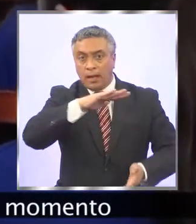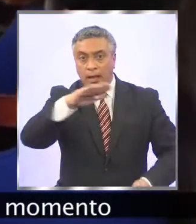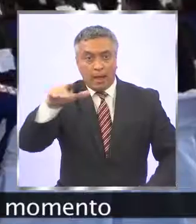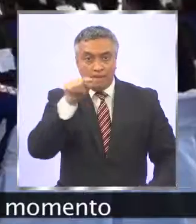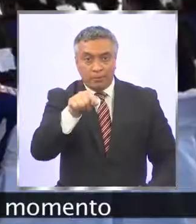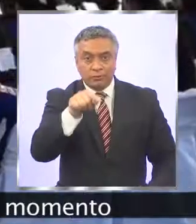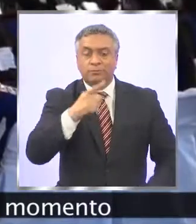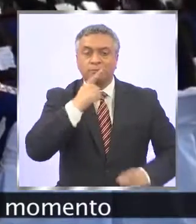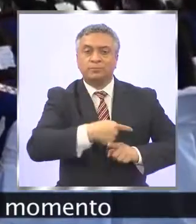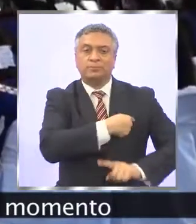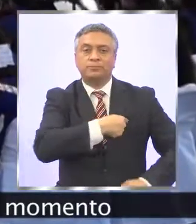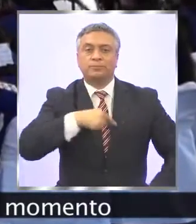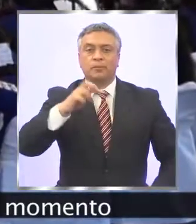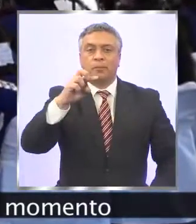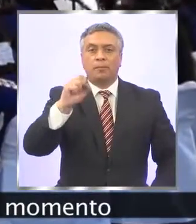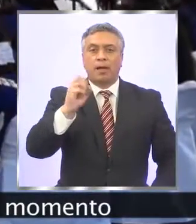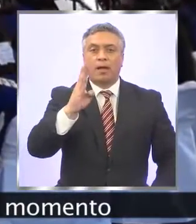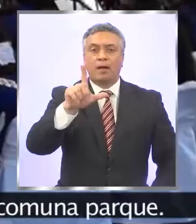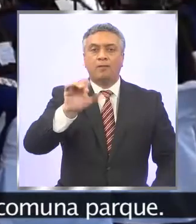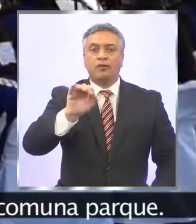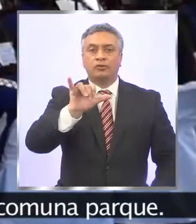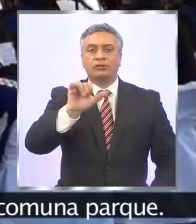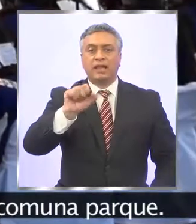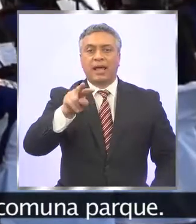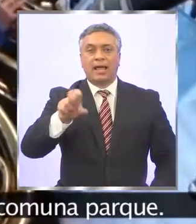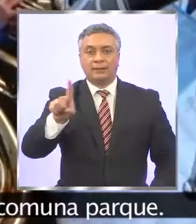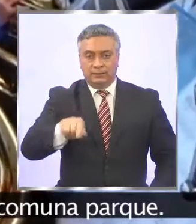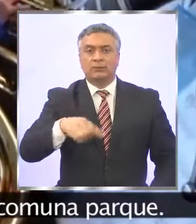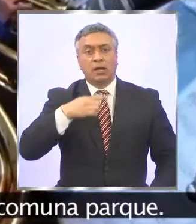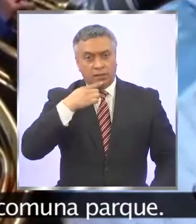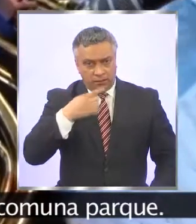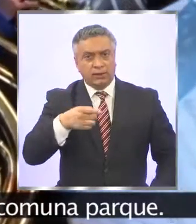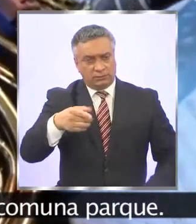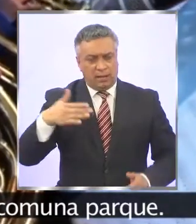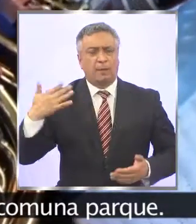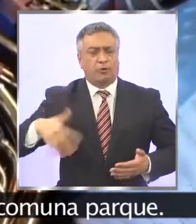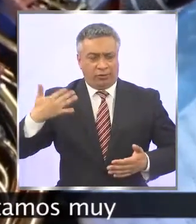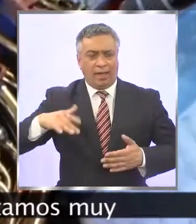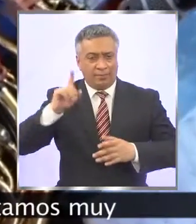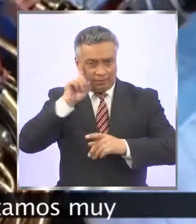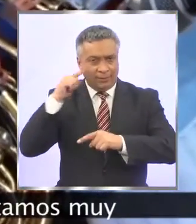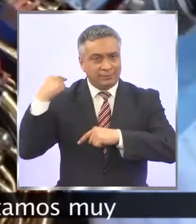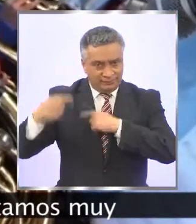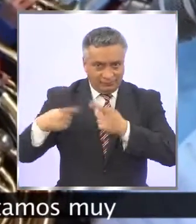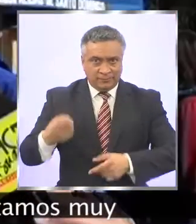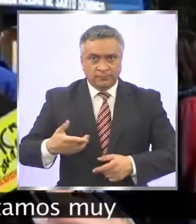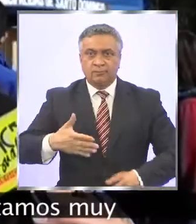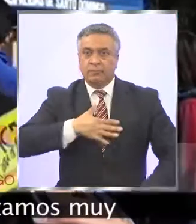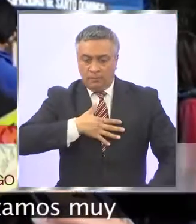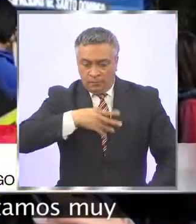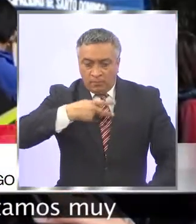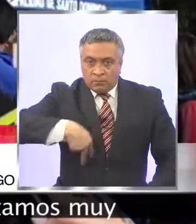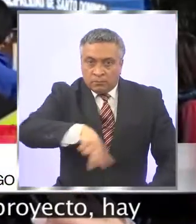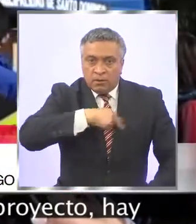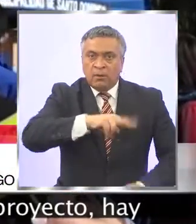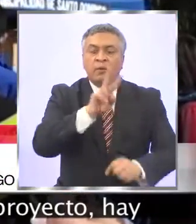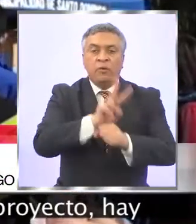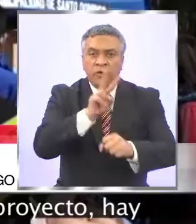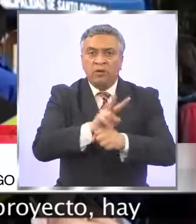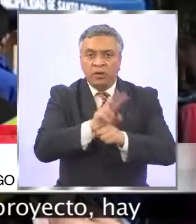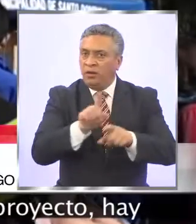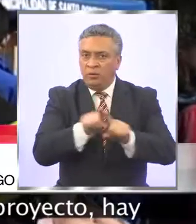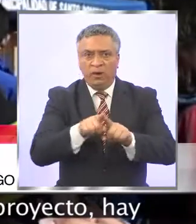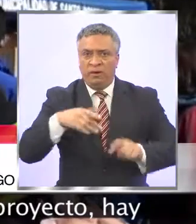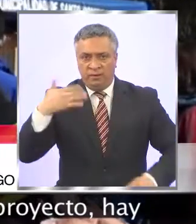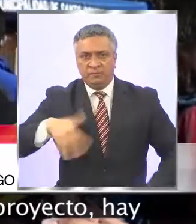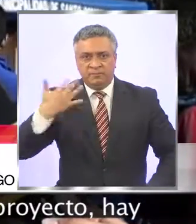el sector rural, Pablo Yañez, destacó el momento histórico que se está viviendo en la Comuna Parque. Nosotros como profesores estamos muy contentos de